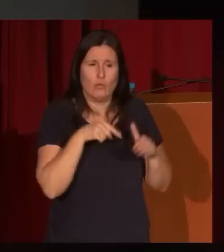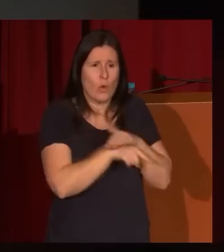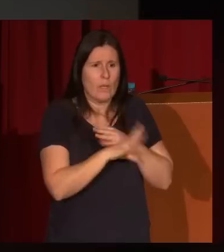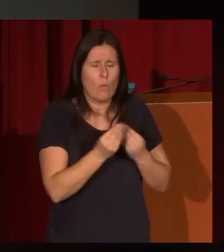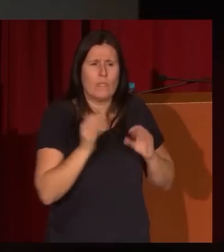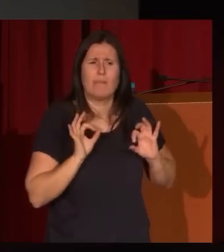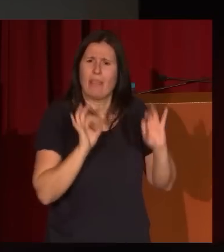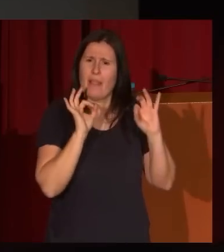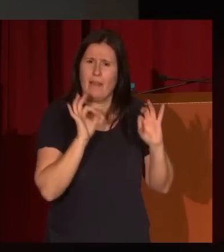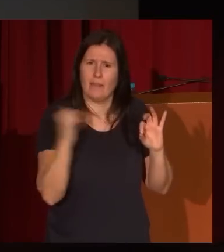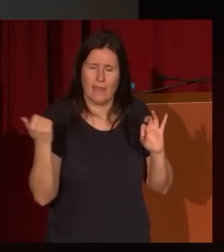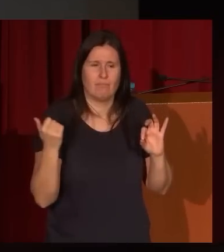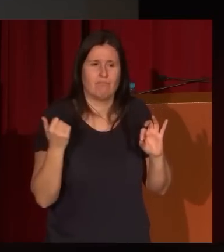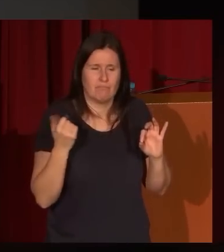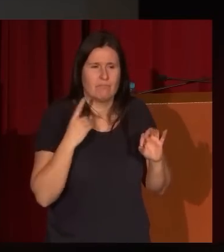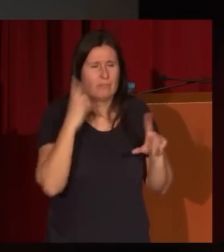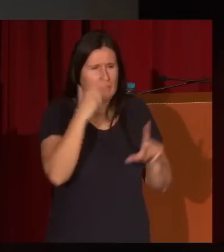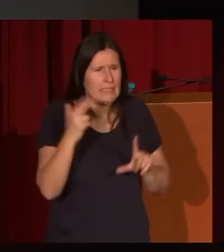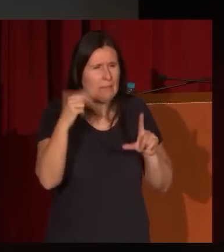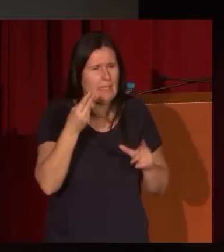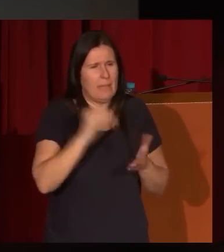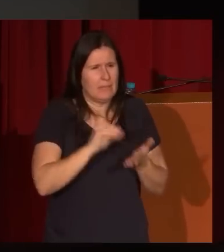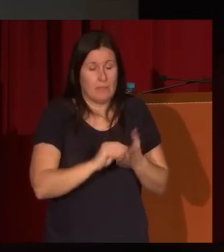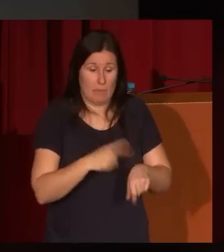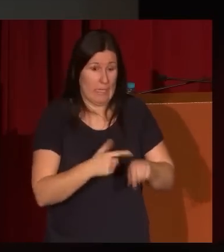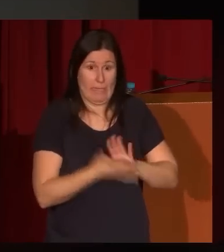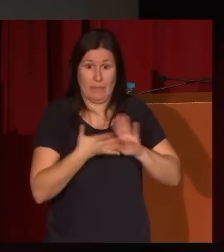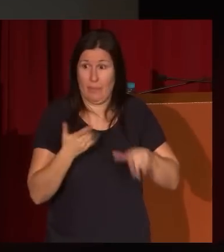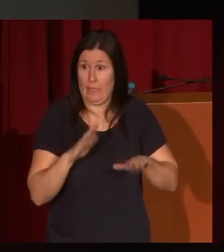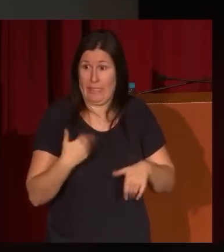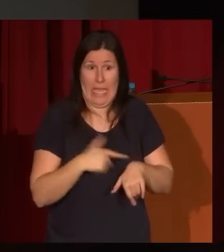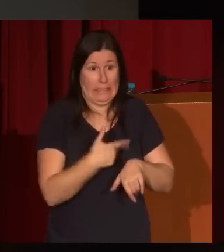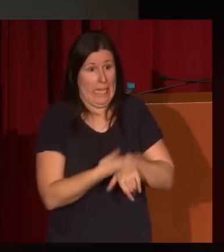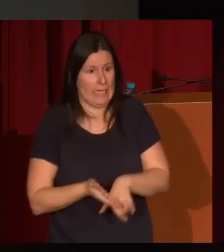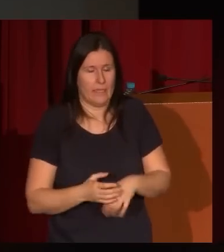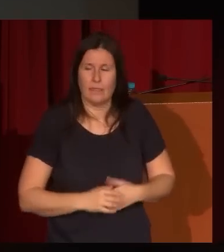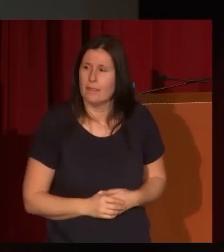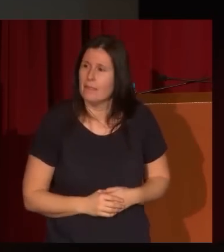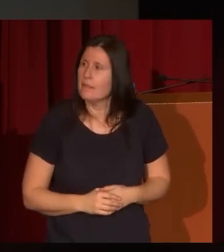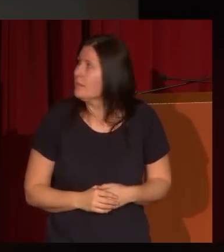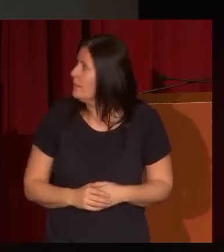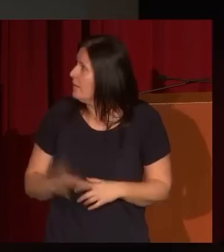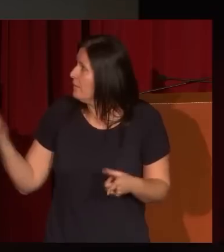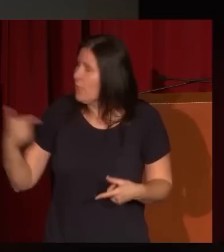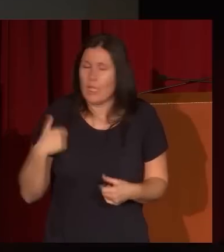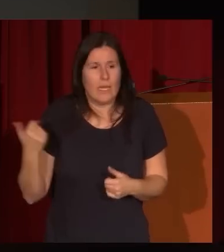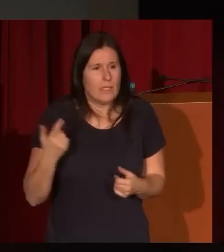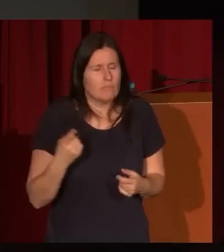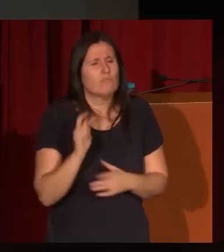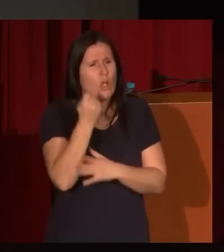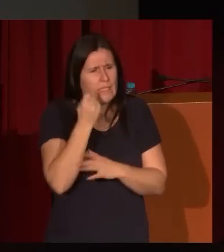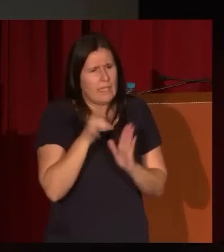especial que él interpreta una y otra vez vamos a ir más deprisa porque ya se ha hecho tardísimo pero en el que consigue